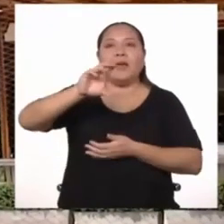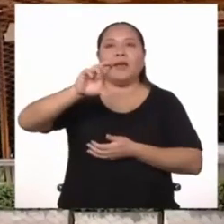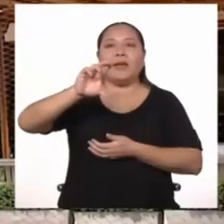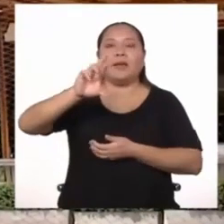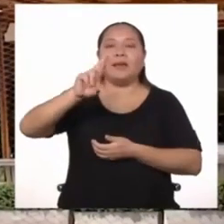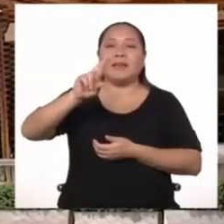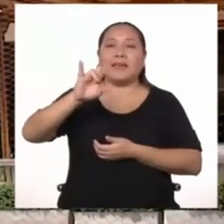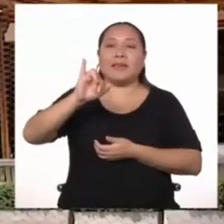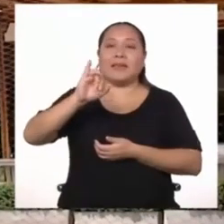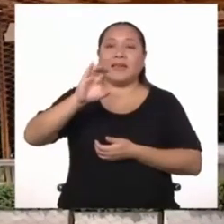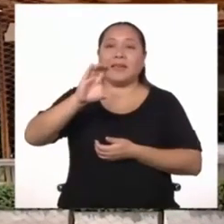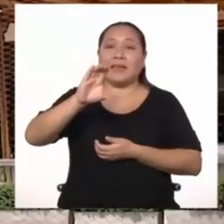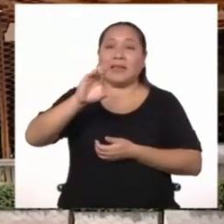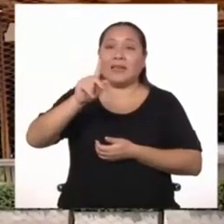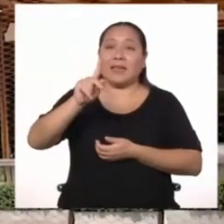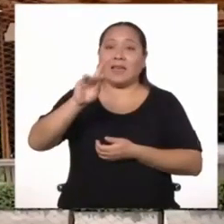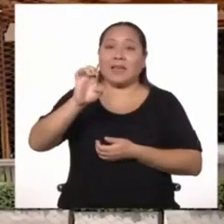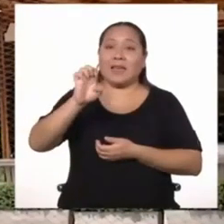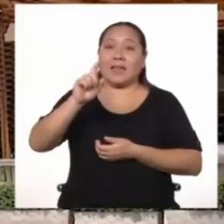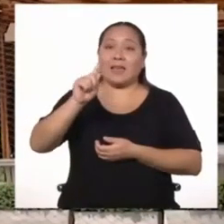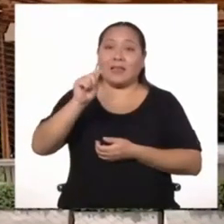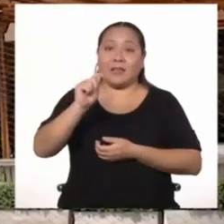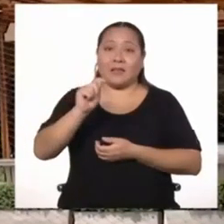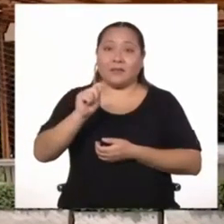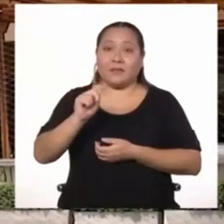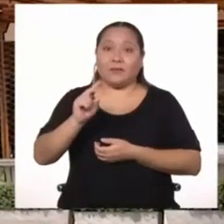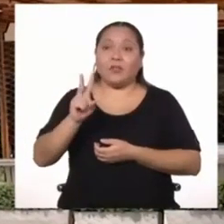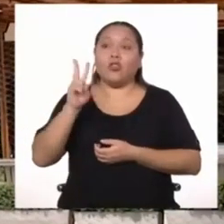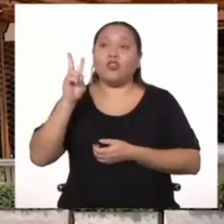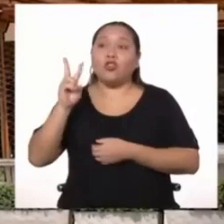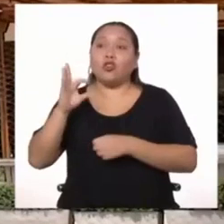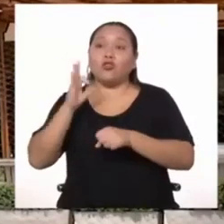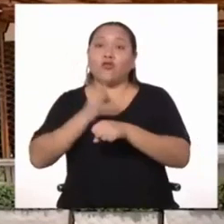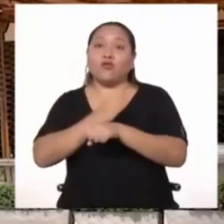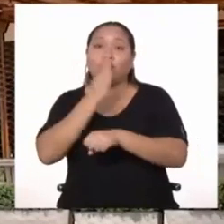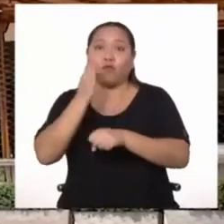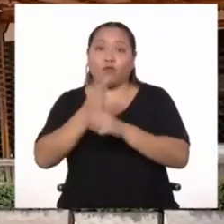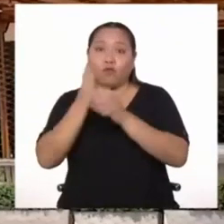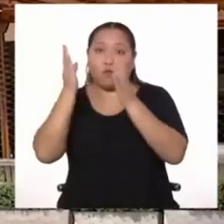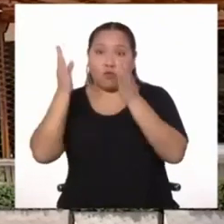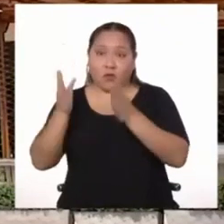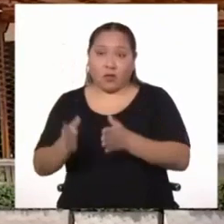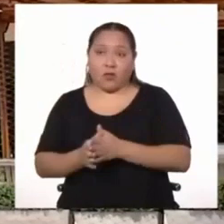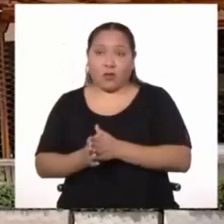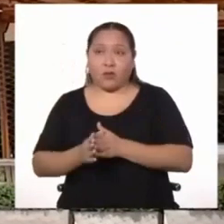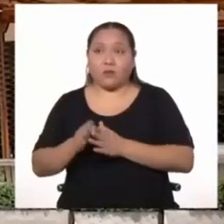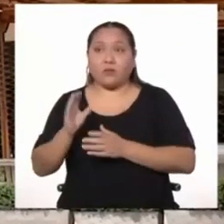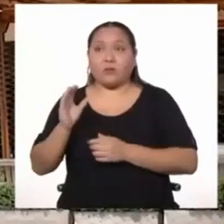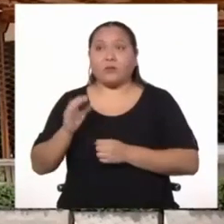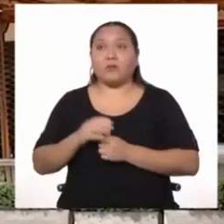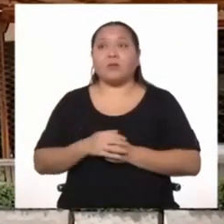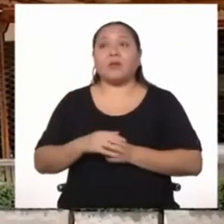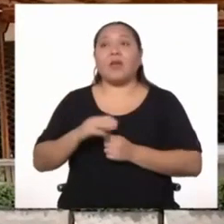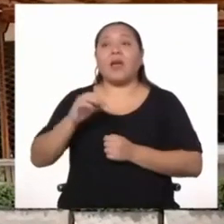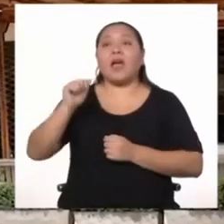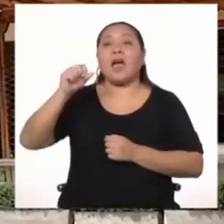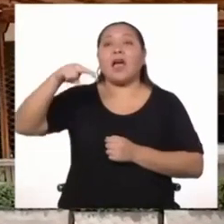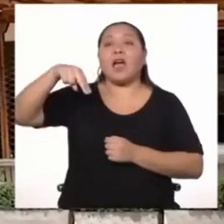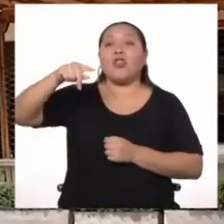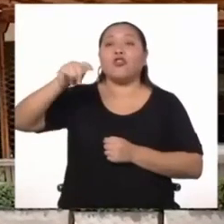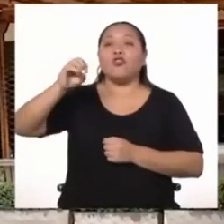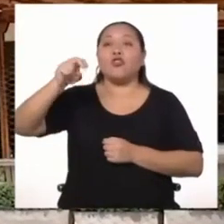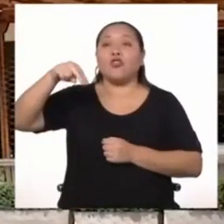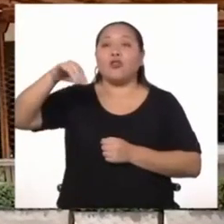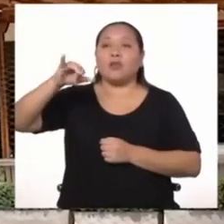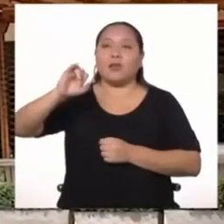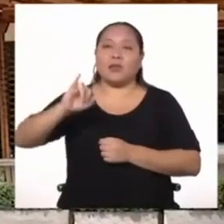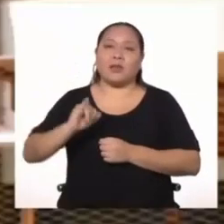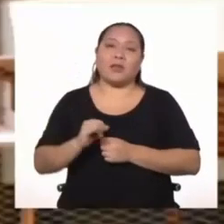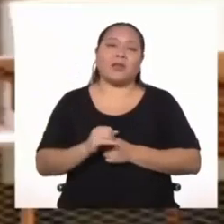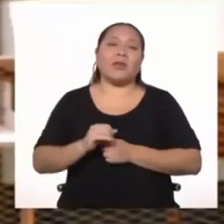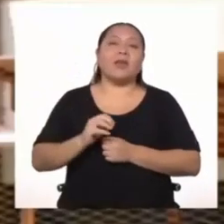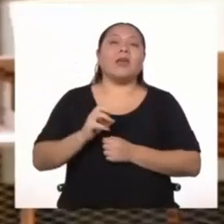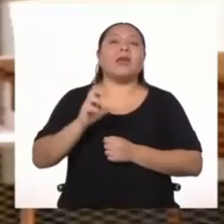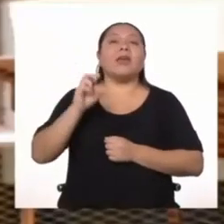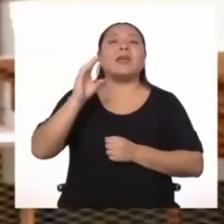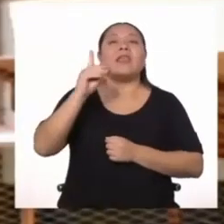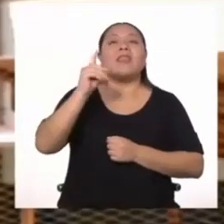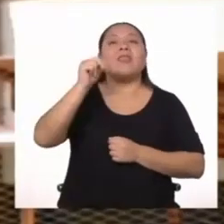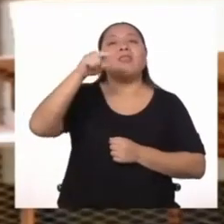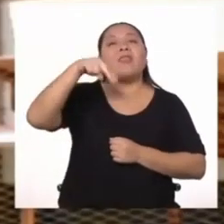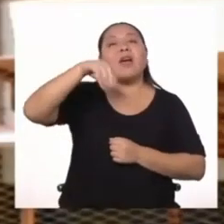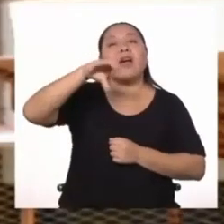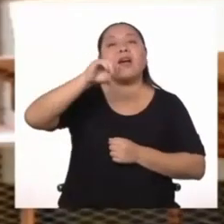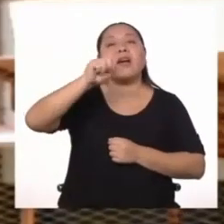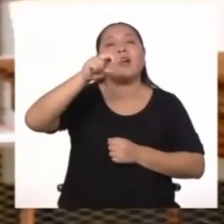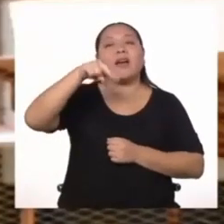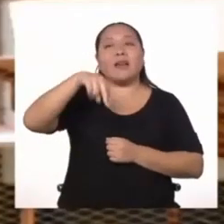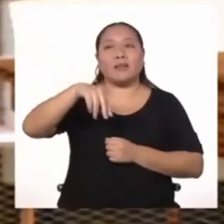Sus fundadores eran dos empleados de las casas comerciales Anthony Gibson Sons y Duncan Fox. Se